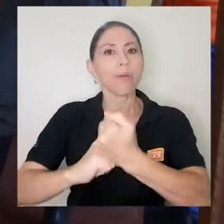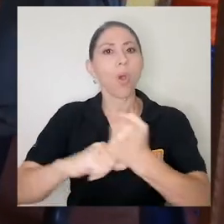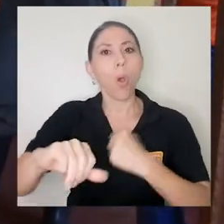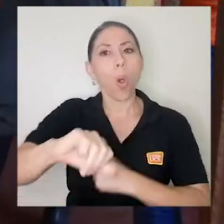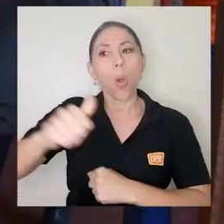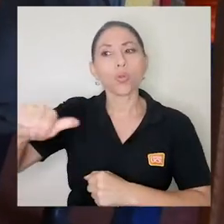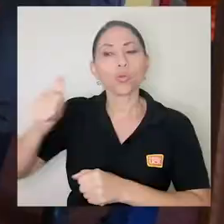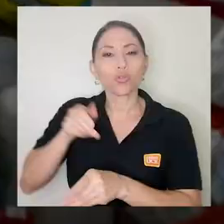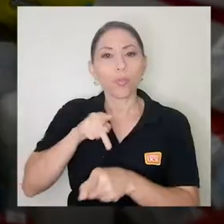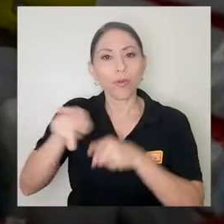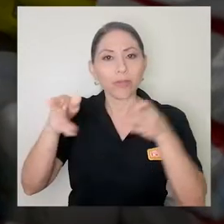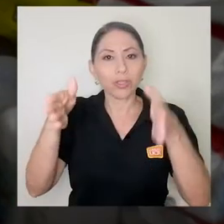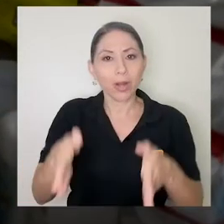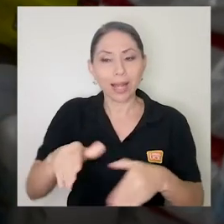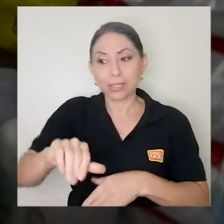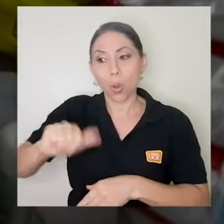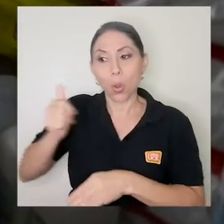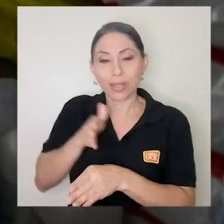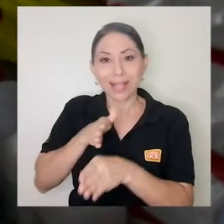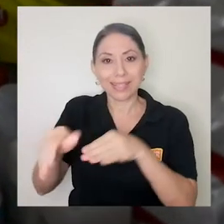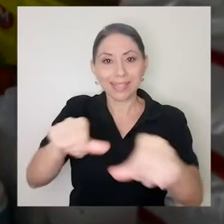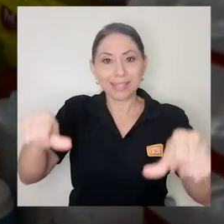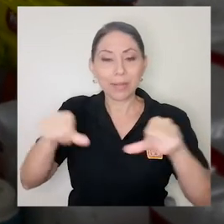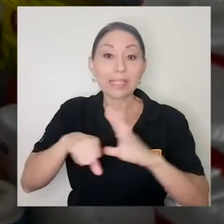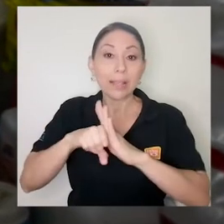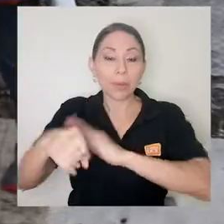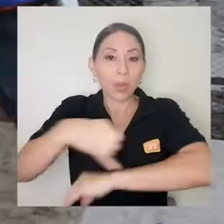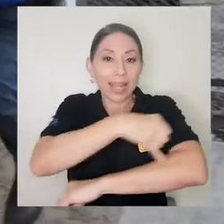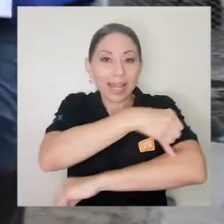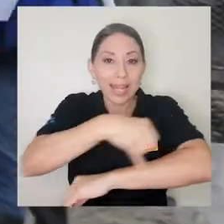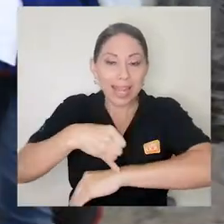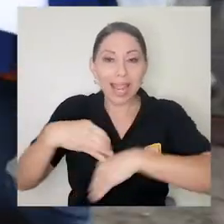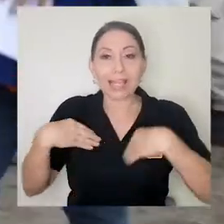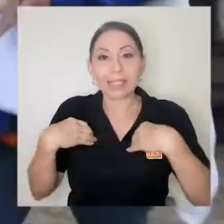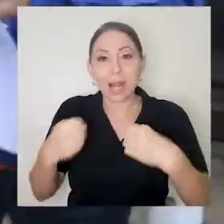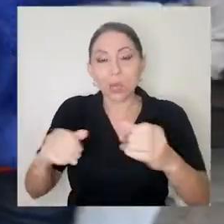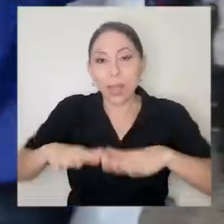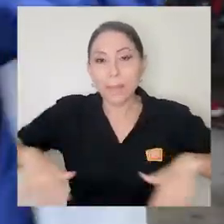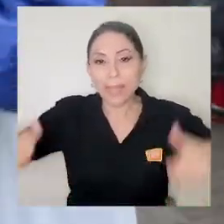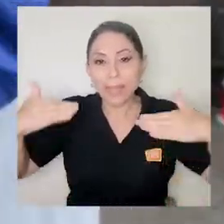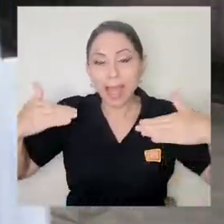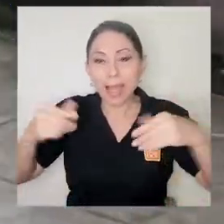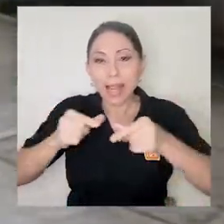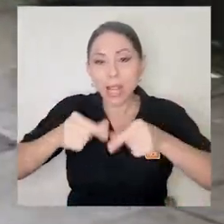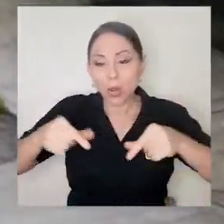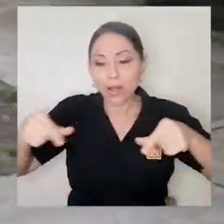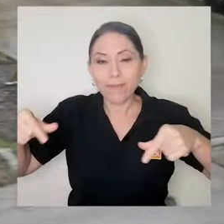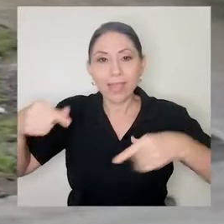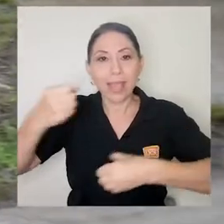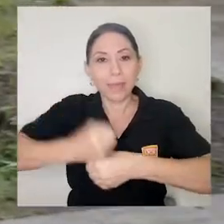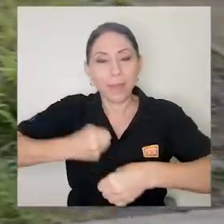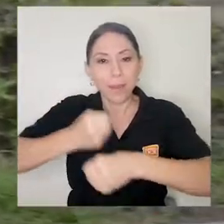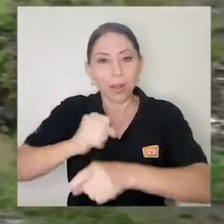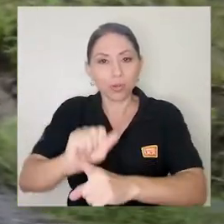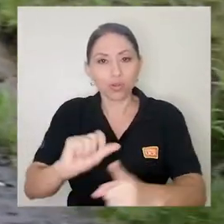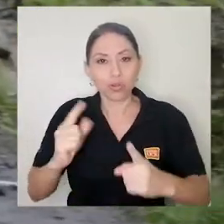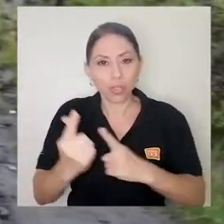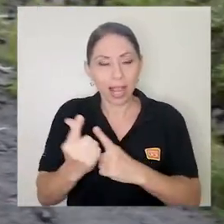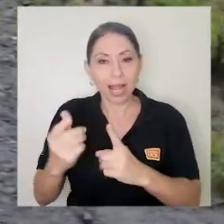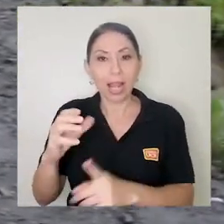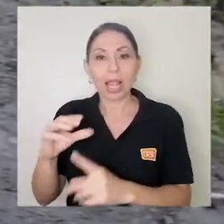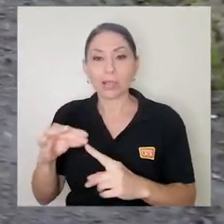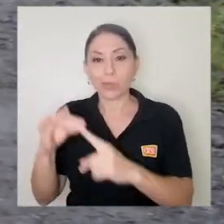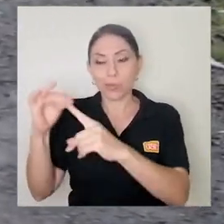respaldo de otros profesionales y disciplinas, como ingeniería, salud ambiental, geografía, trabajo social,